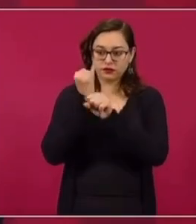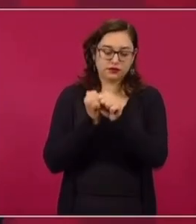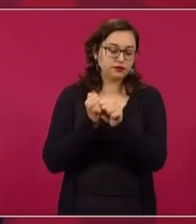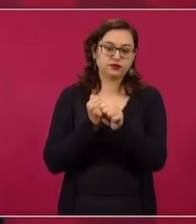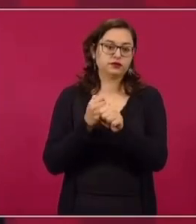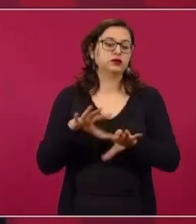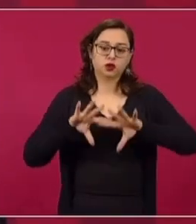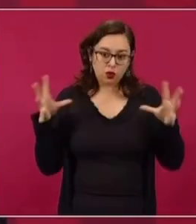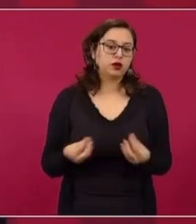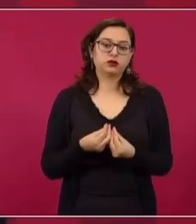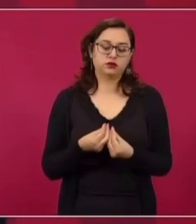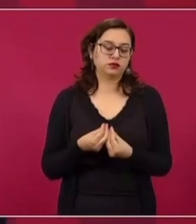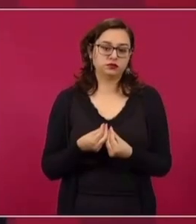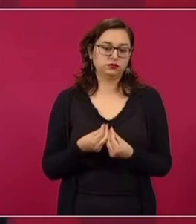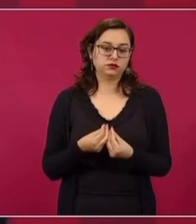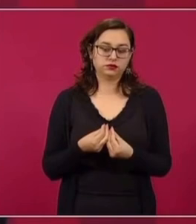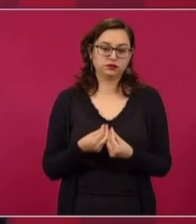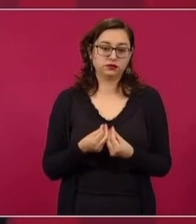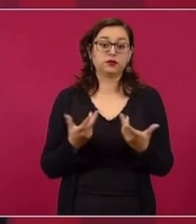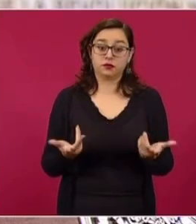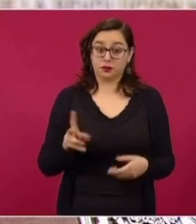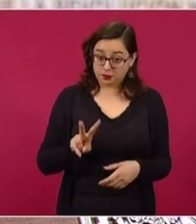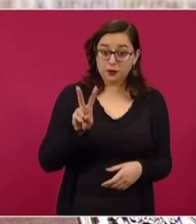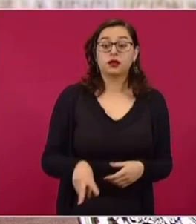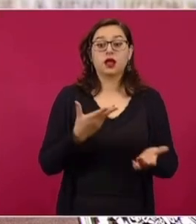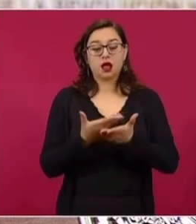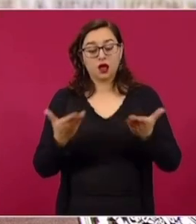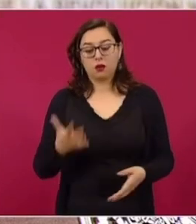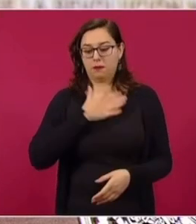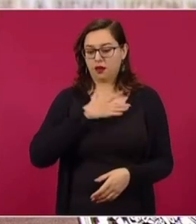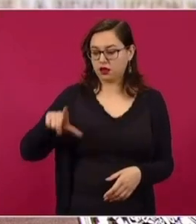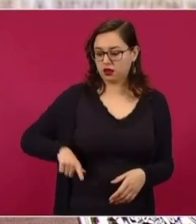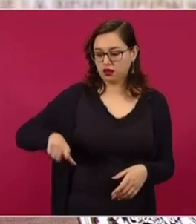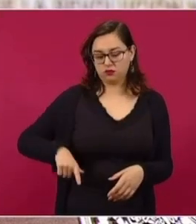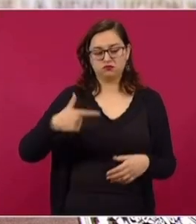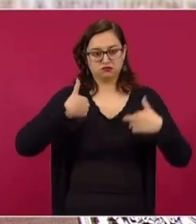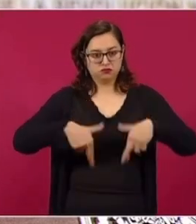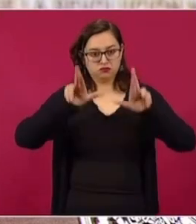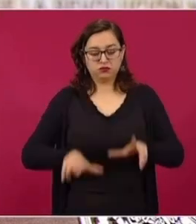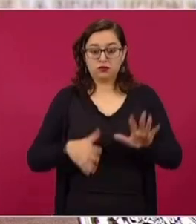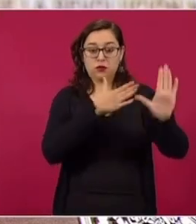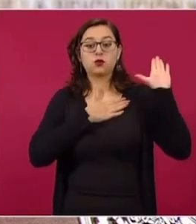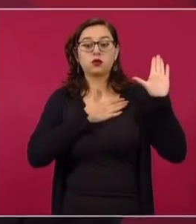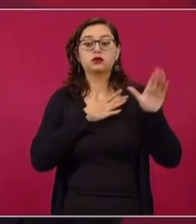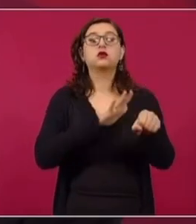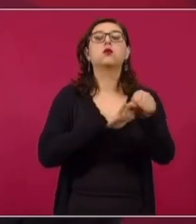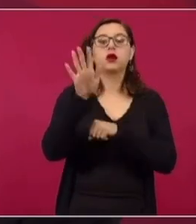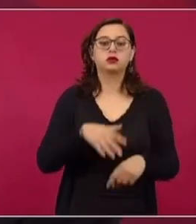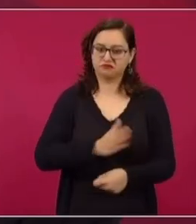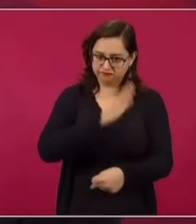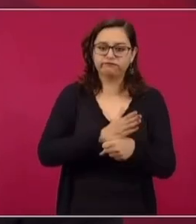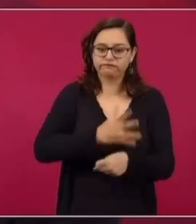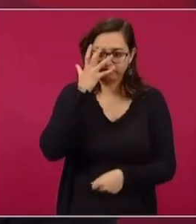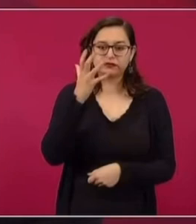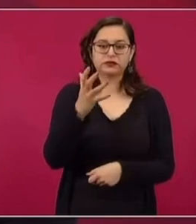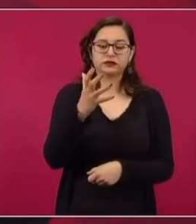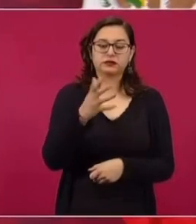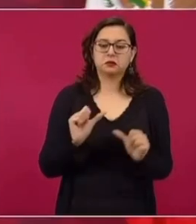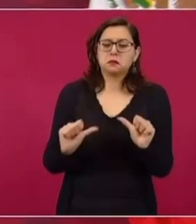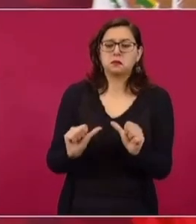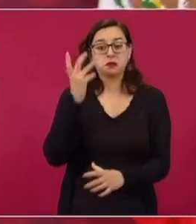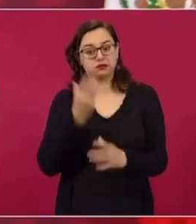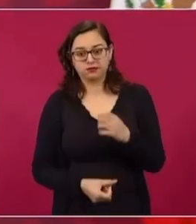como todas. Una característica del gobierno que represento, un compromiso es que no haya impunidad, que